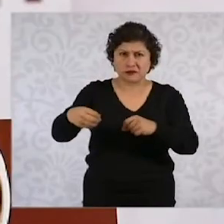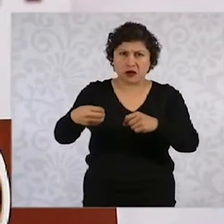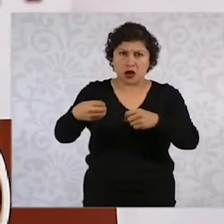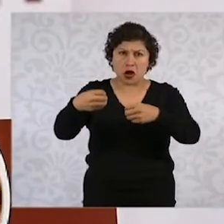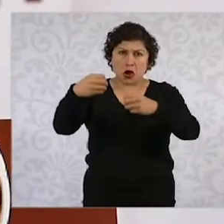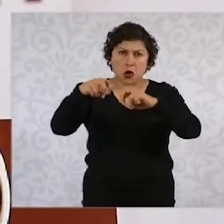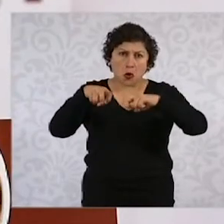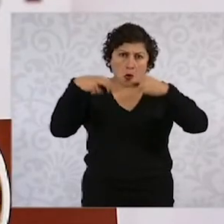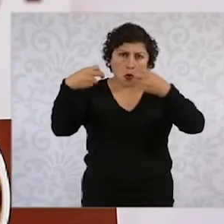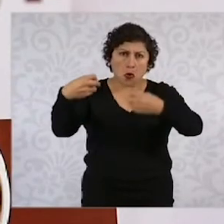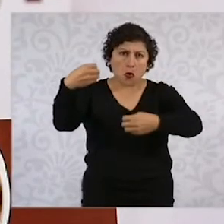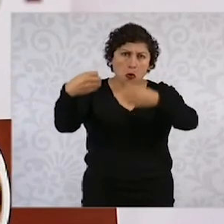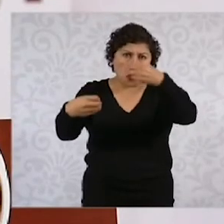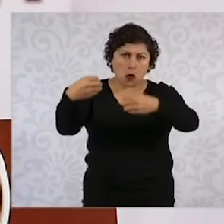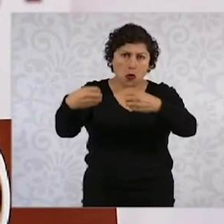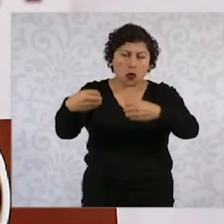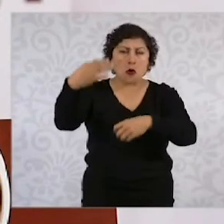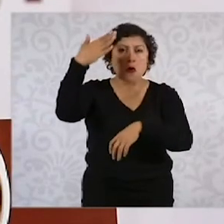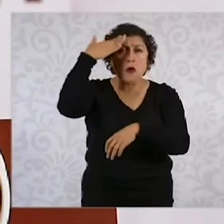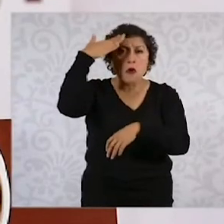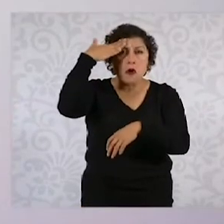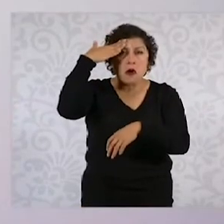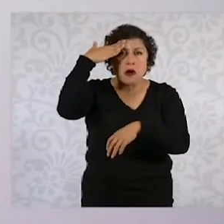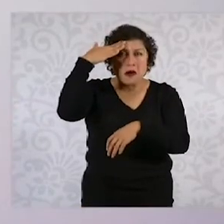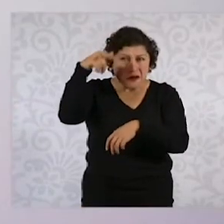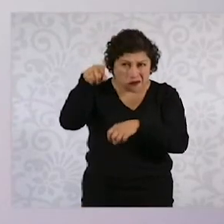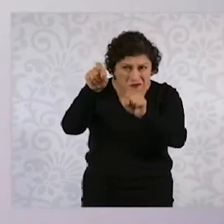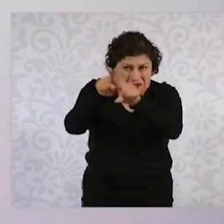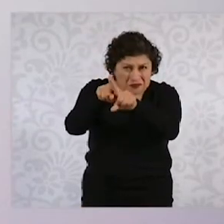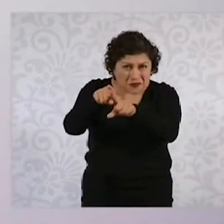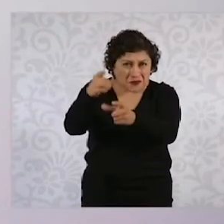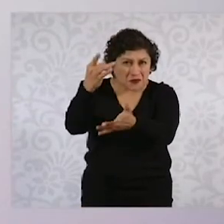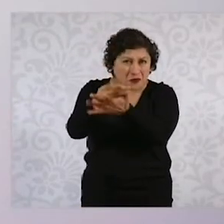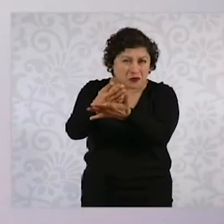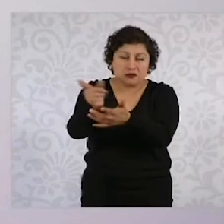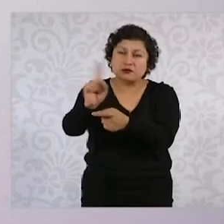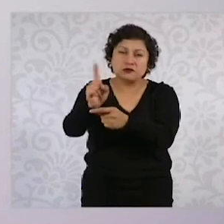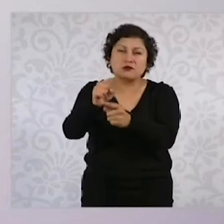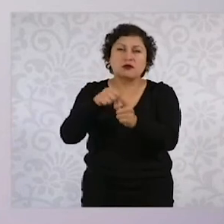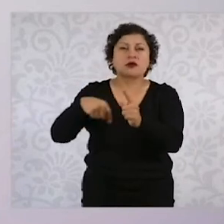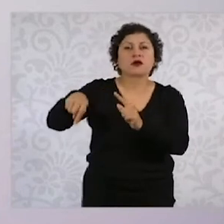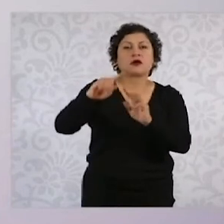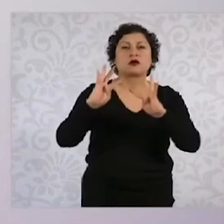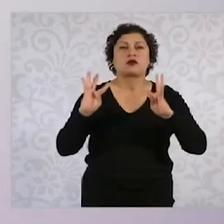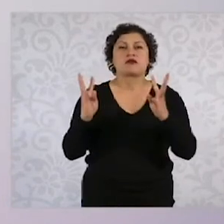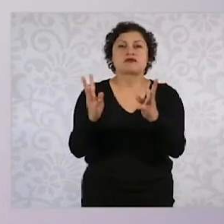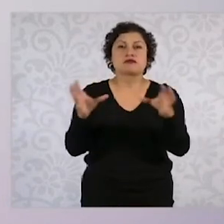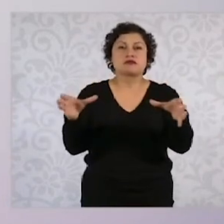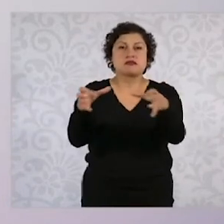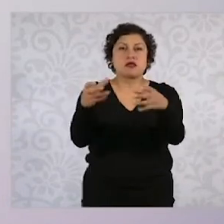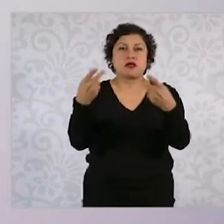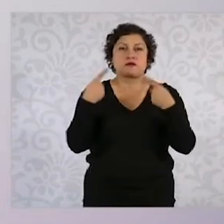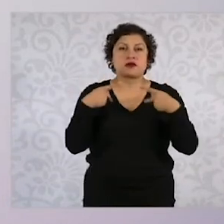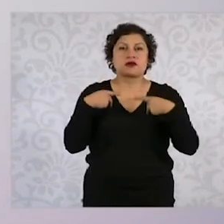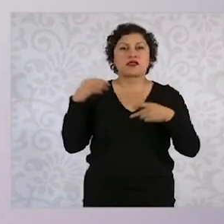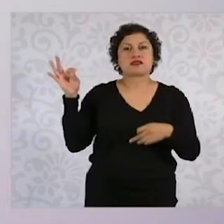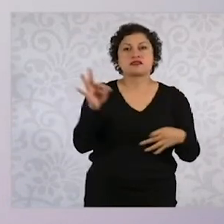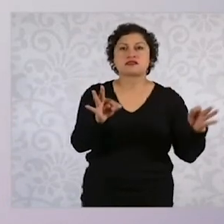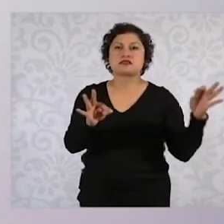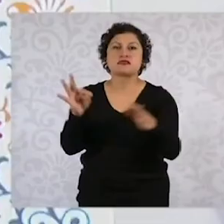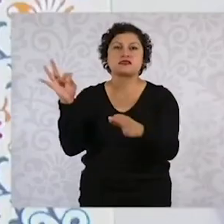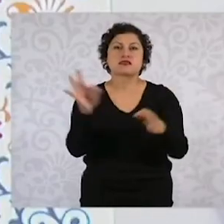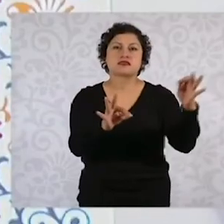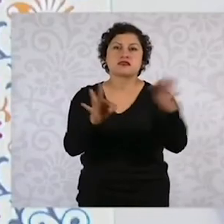ministra presidenta que están ahí buscando la manera